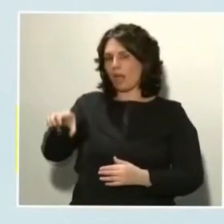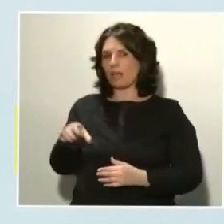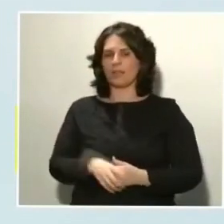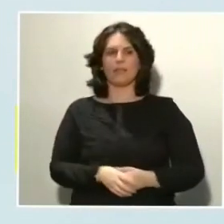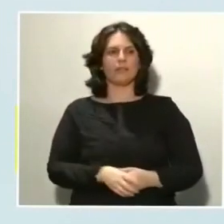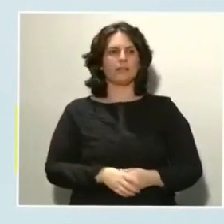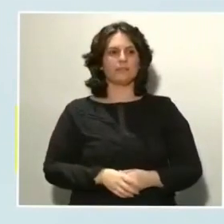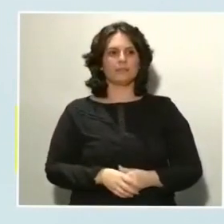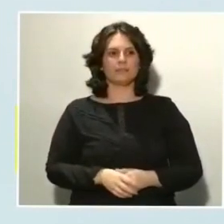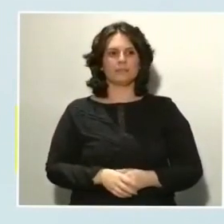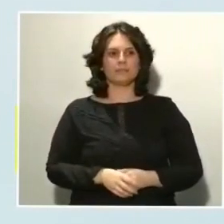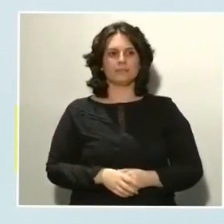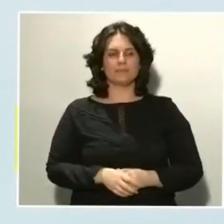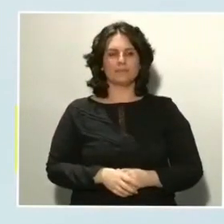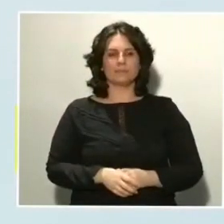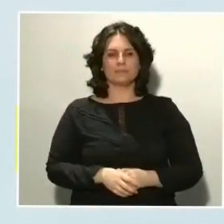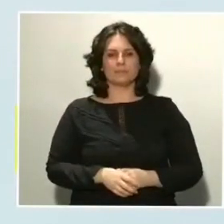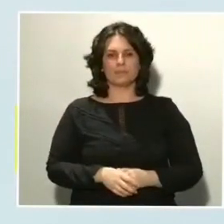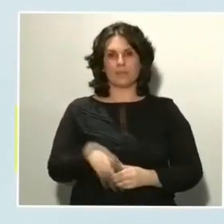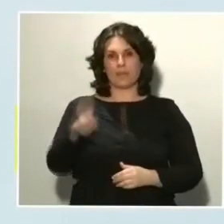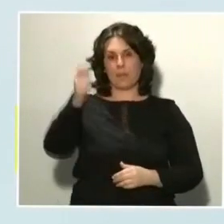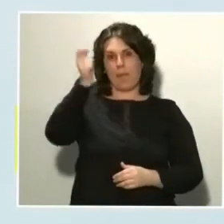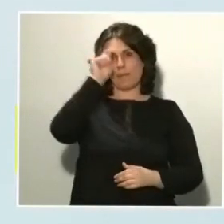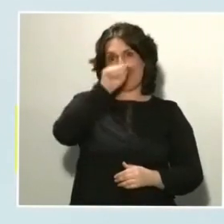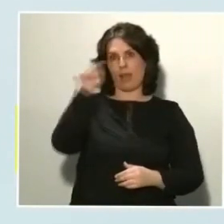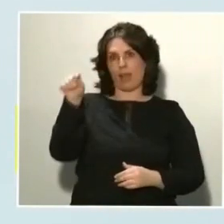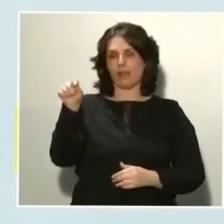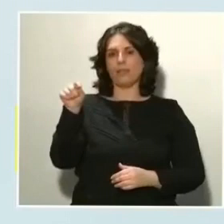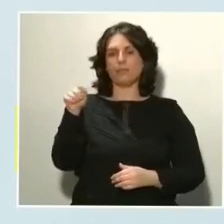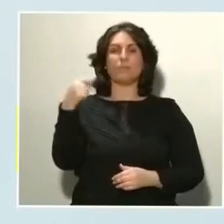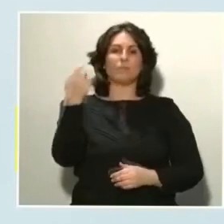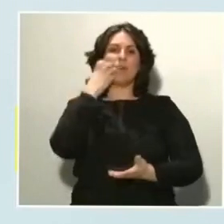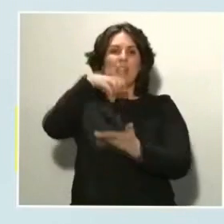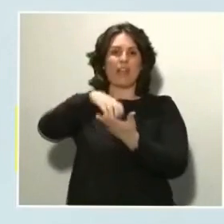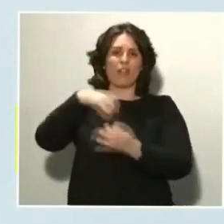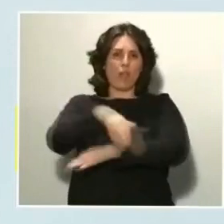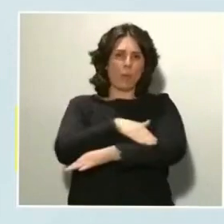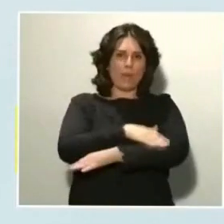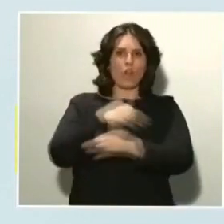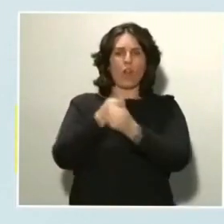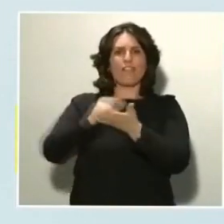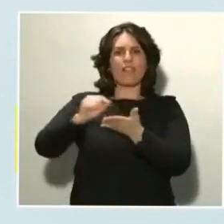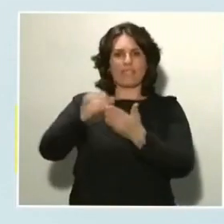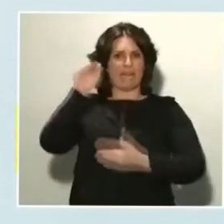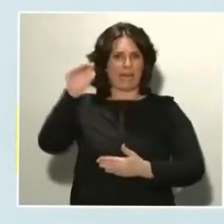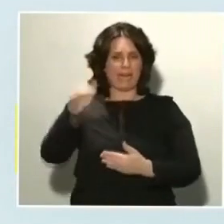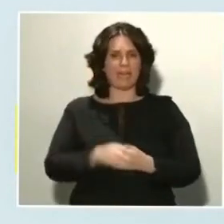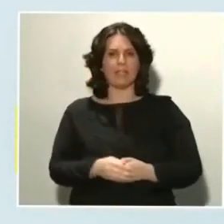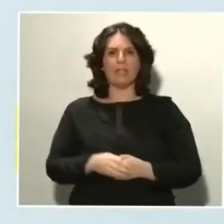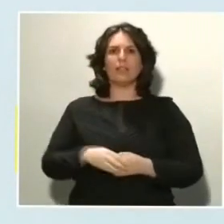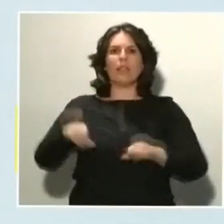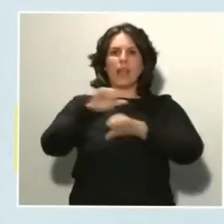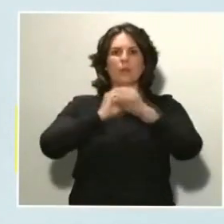entre las cuales podemos destacar la delegación del Gobierno, la oficina de extranjería, laboratorio de sustancias de